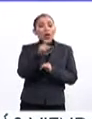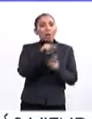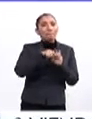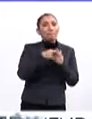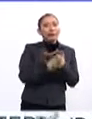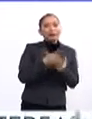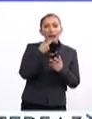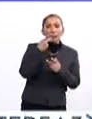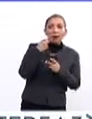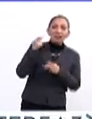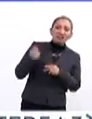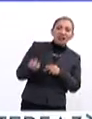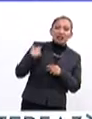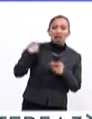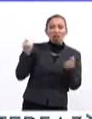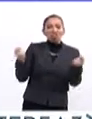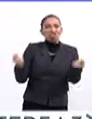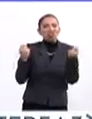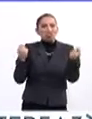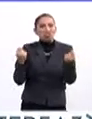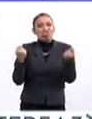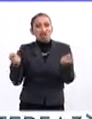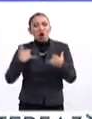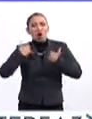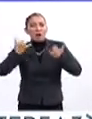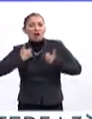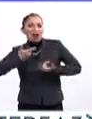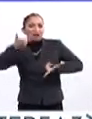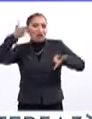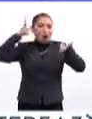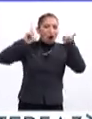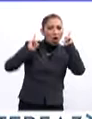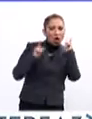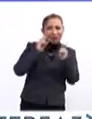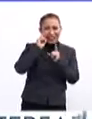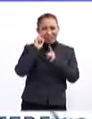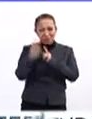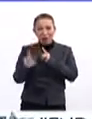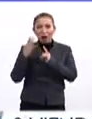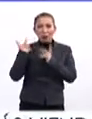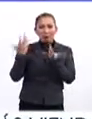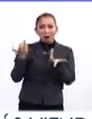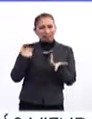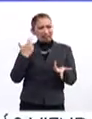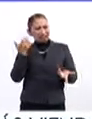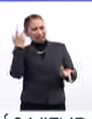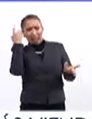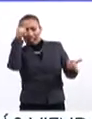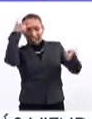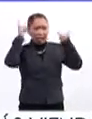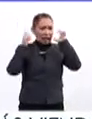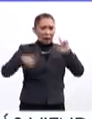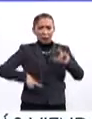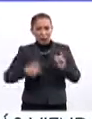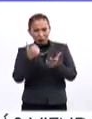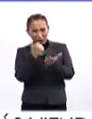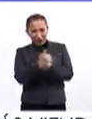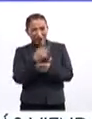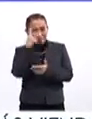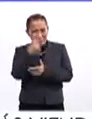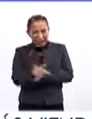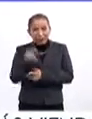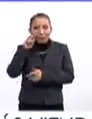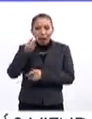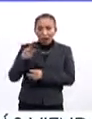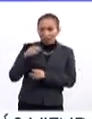comenzaba a hablarse un poco de estos rebeldes sin causa de la juventud, que tenía un poco en jaque también al gobierno de la Ciudad de México y que